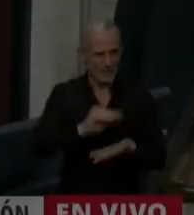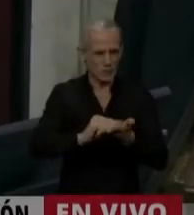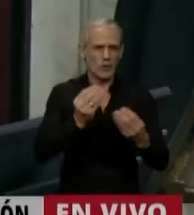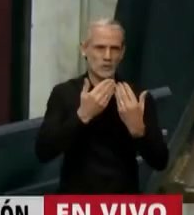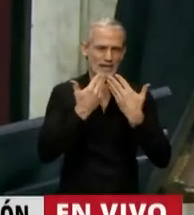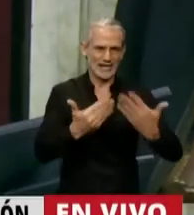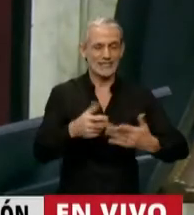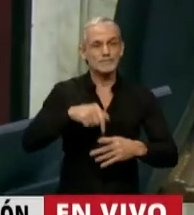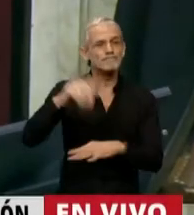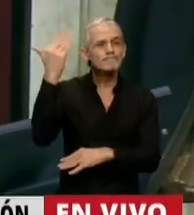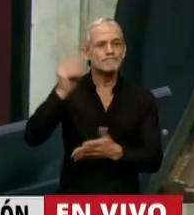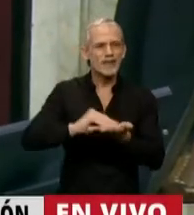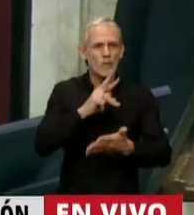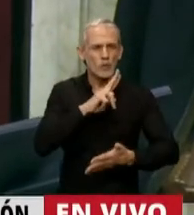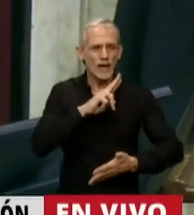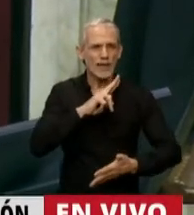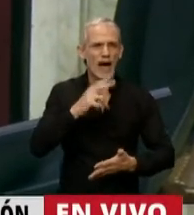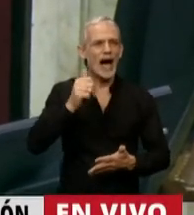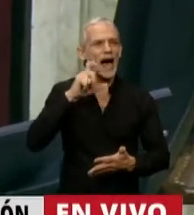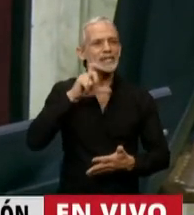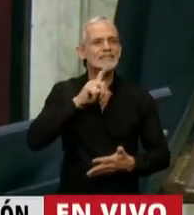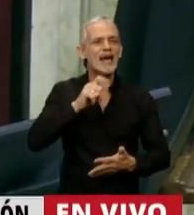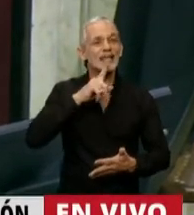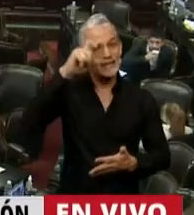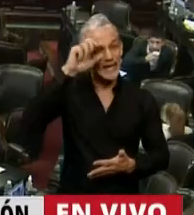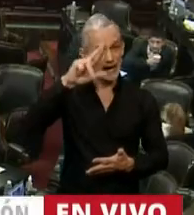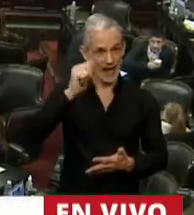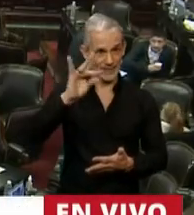Tiene la palabra la diputada Alicia Terada.